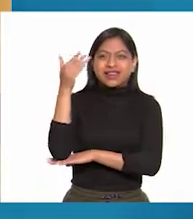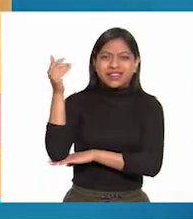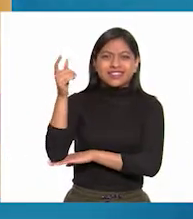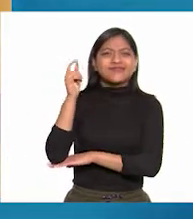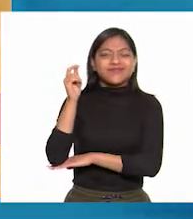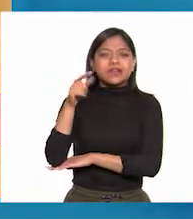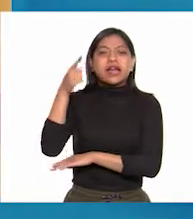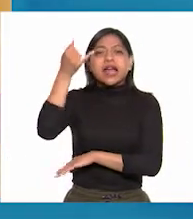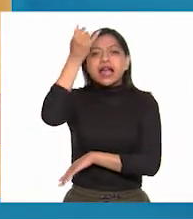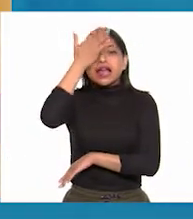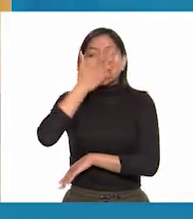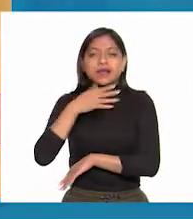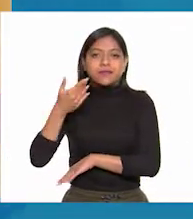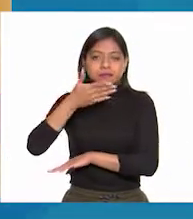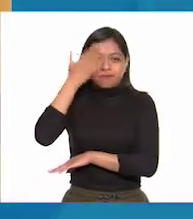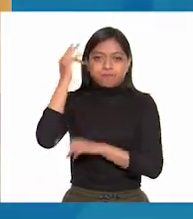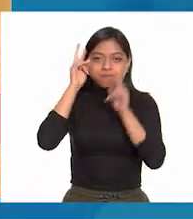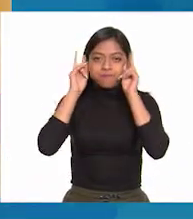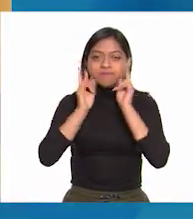Guadalupe.